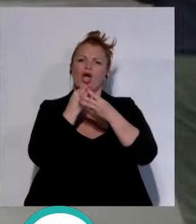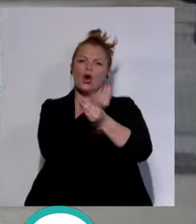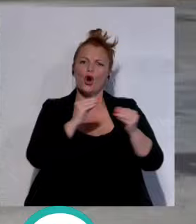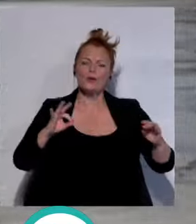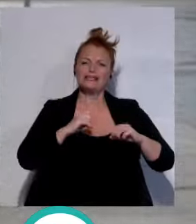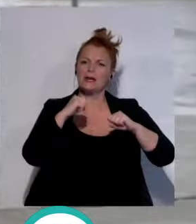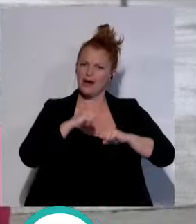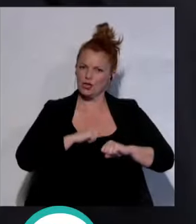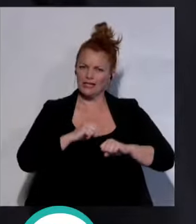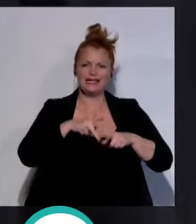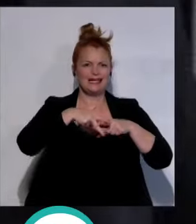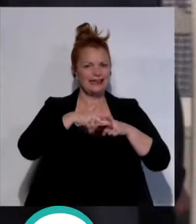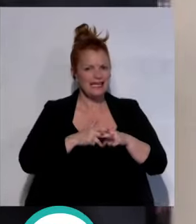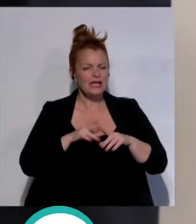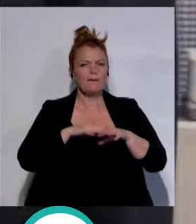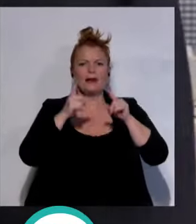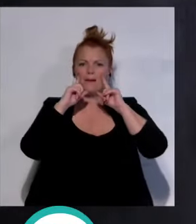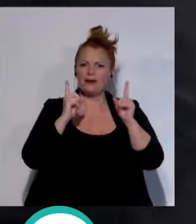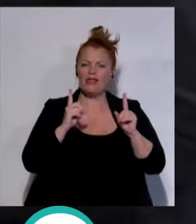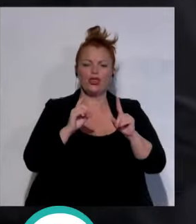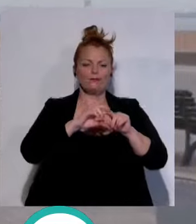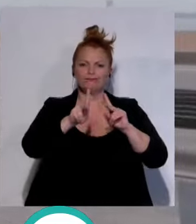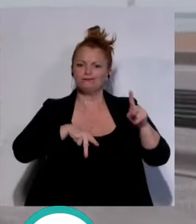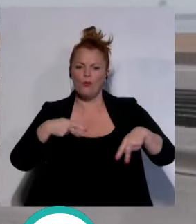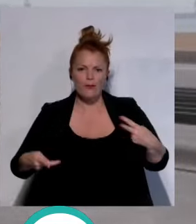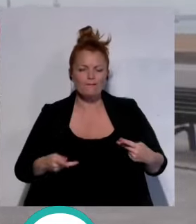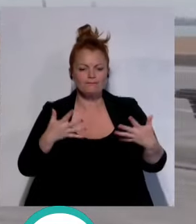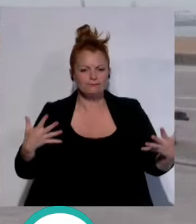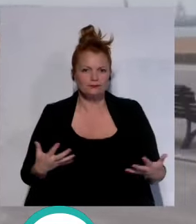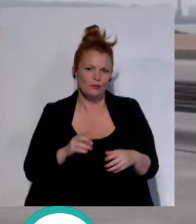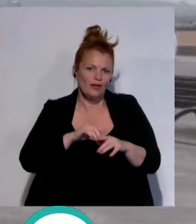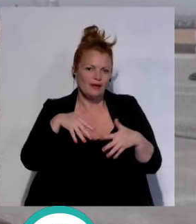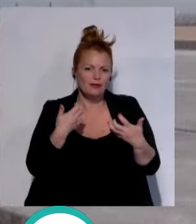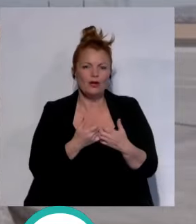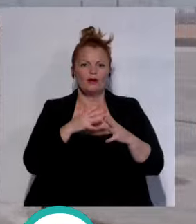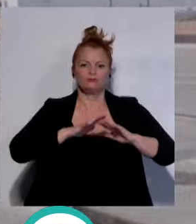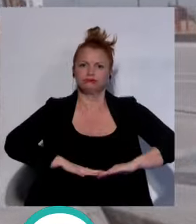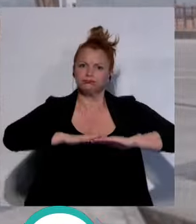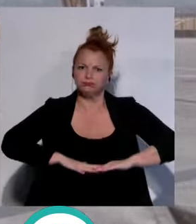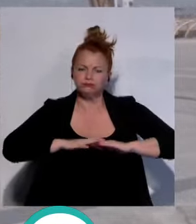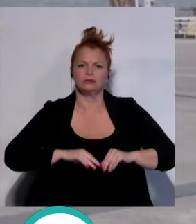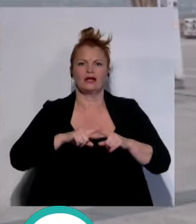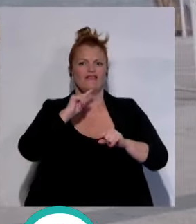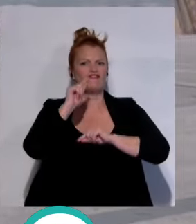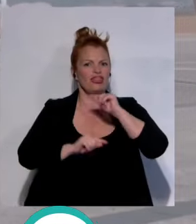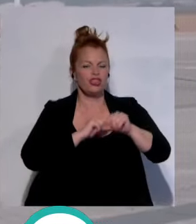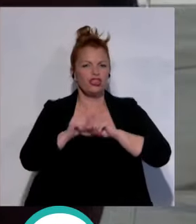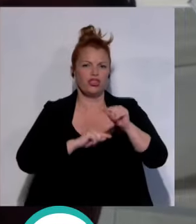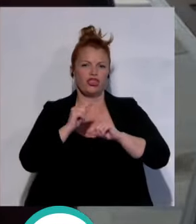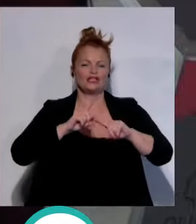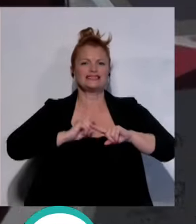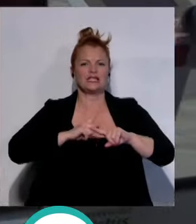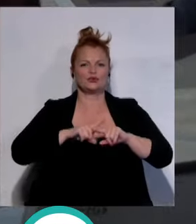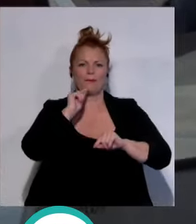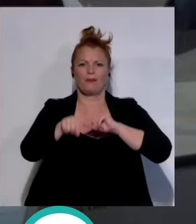y mayores talleres para prevención de caídas reanimación cardiopulmonar prevención de infecciones de transmisión sexual